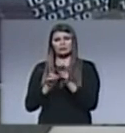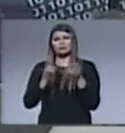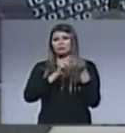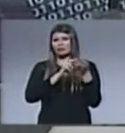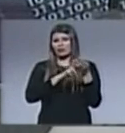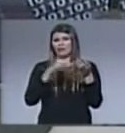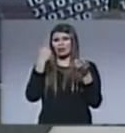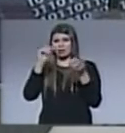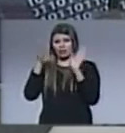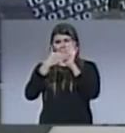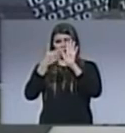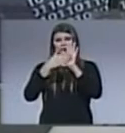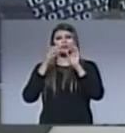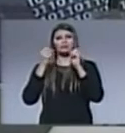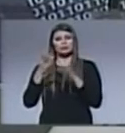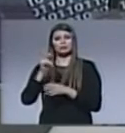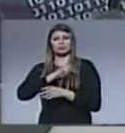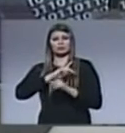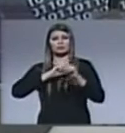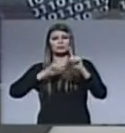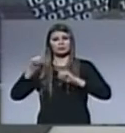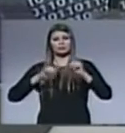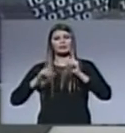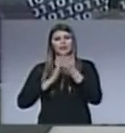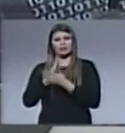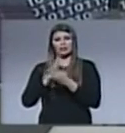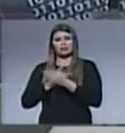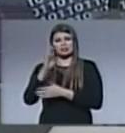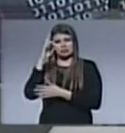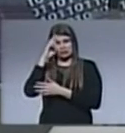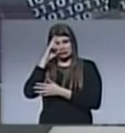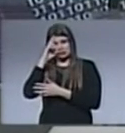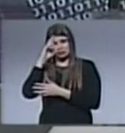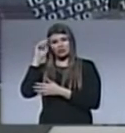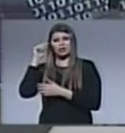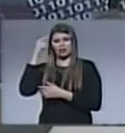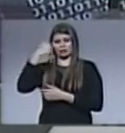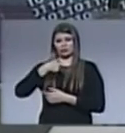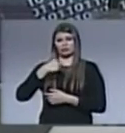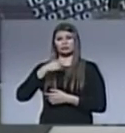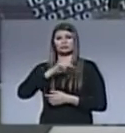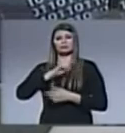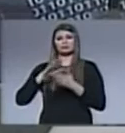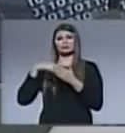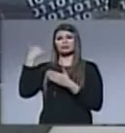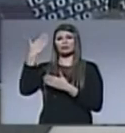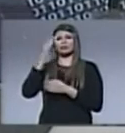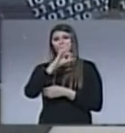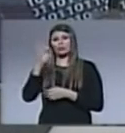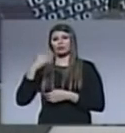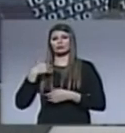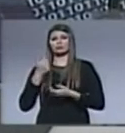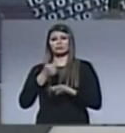mandamientos. Y el líder espiritual debe acordarse de que él no es un político ni un